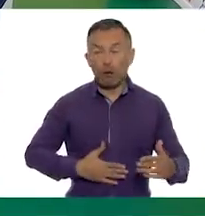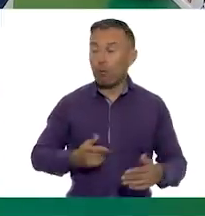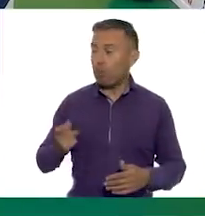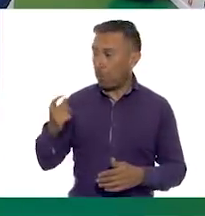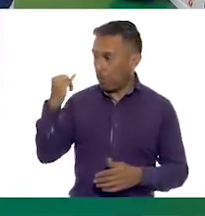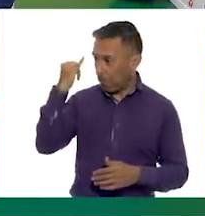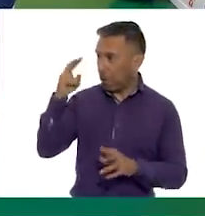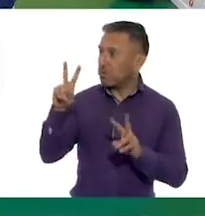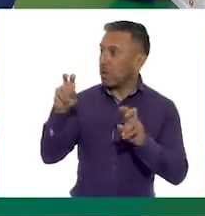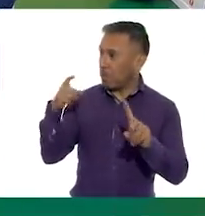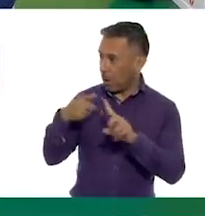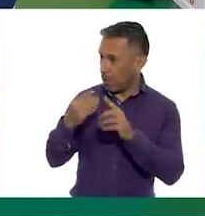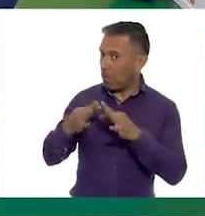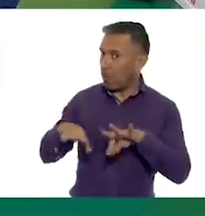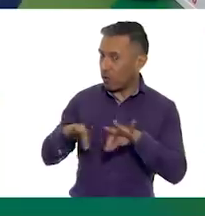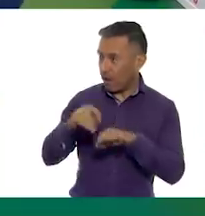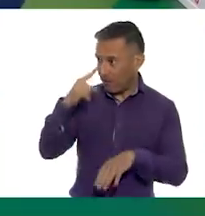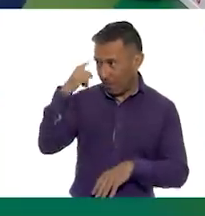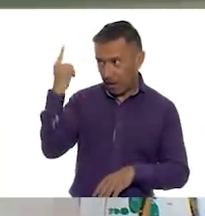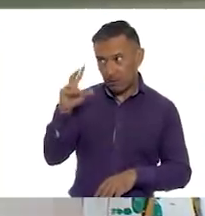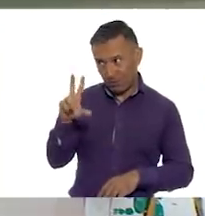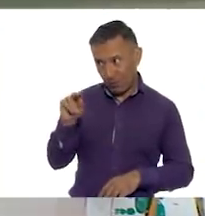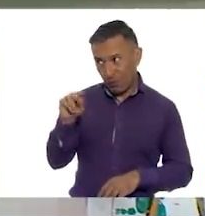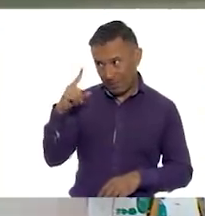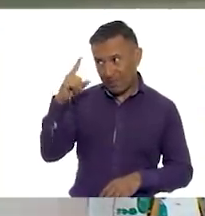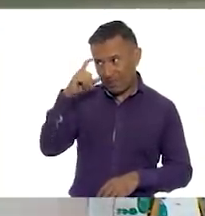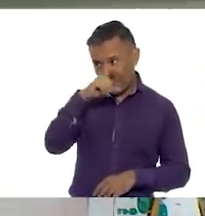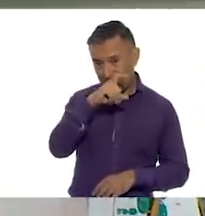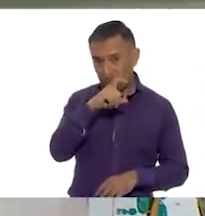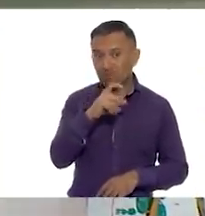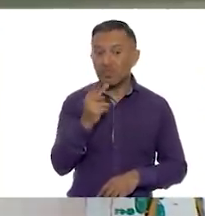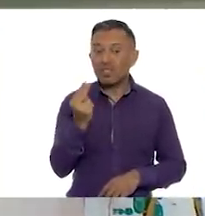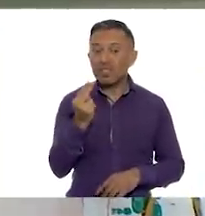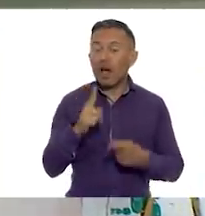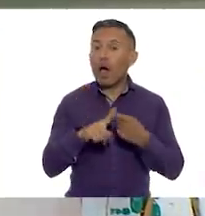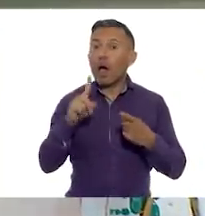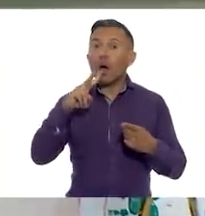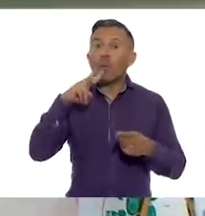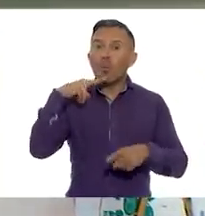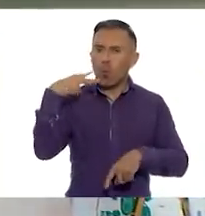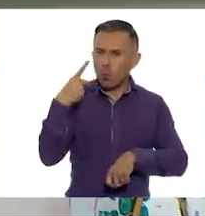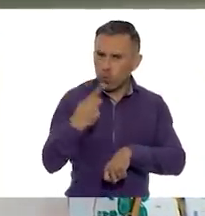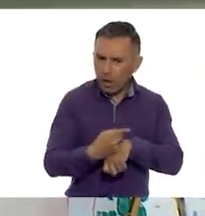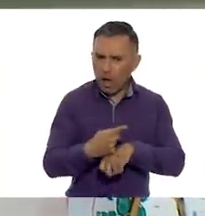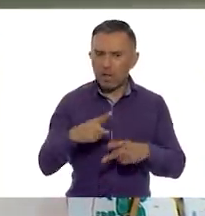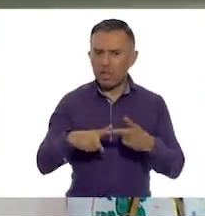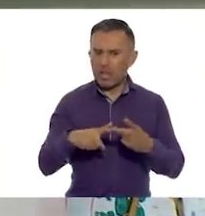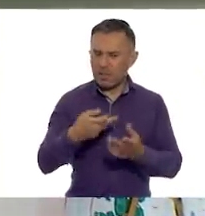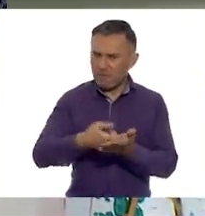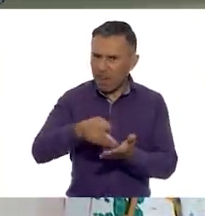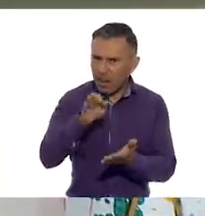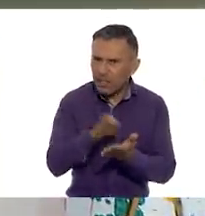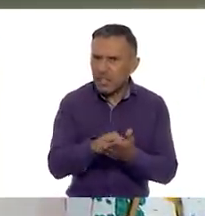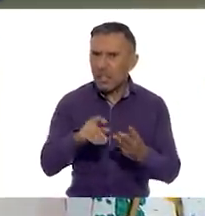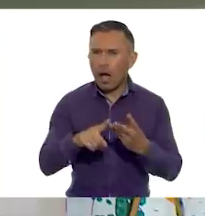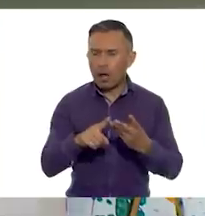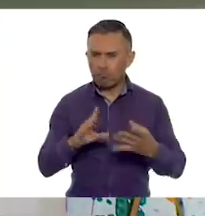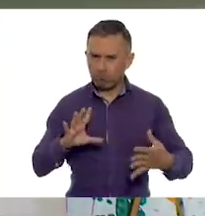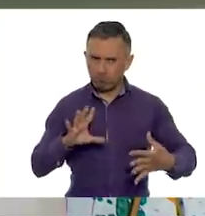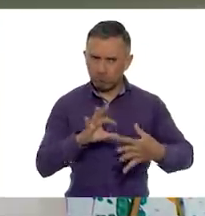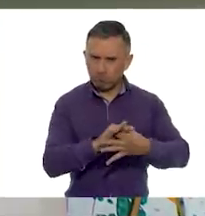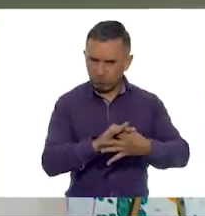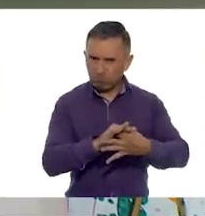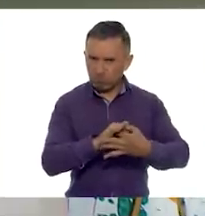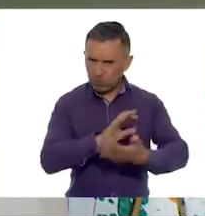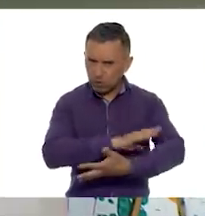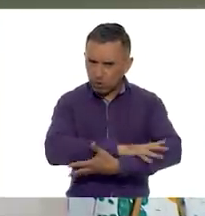Desafiante, maestra. Se necesita mucha voluntad, valentía, solidaridad y creatividad por